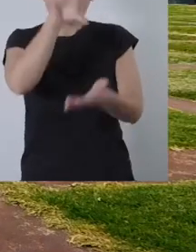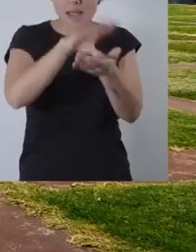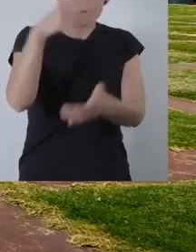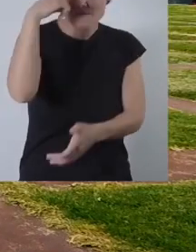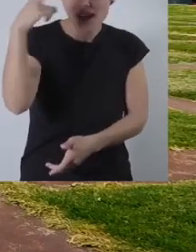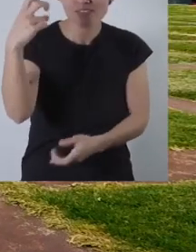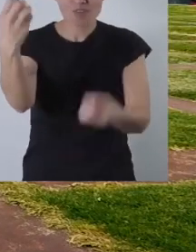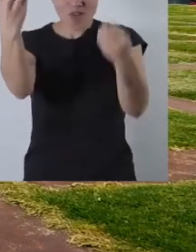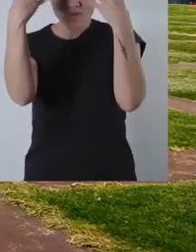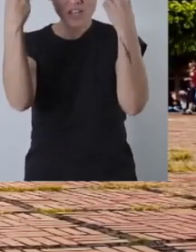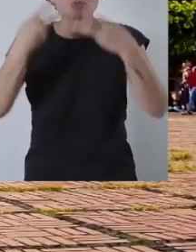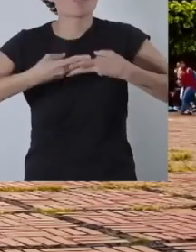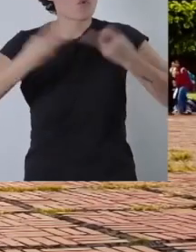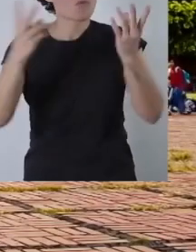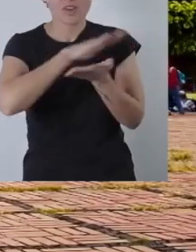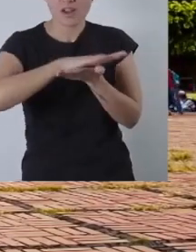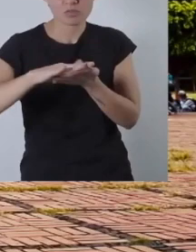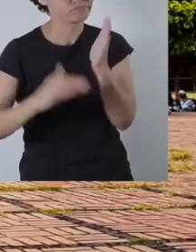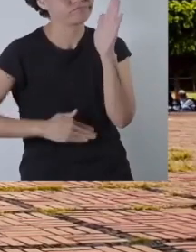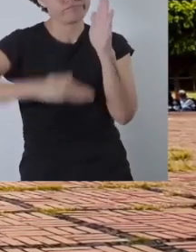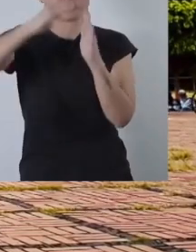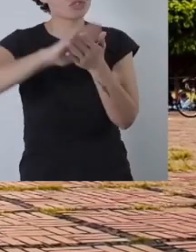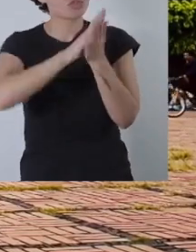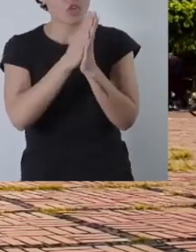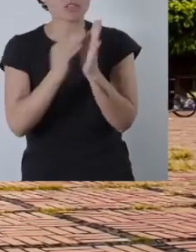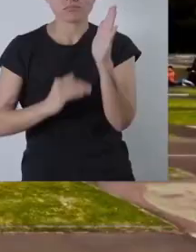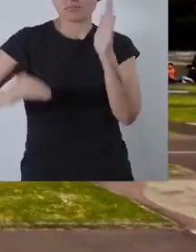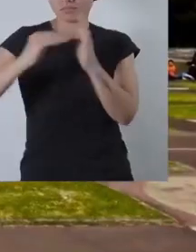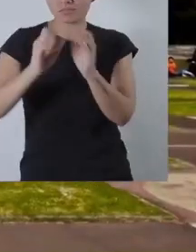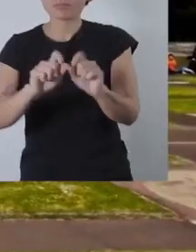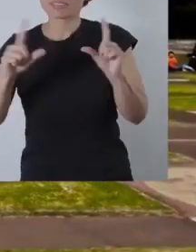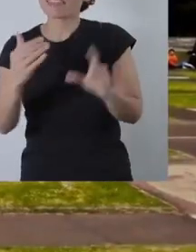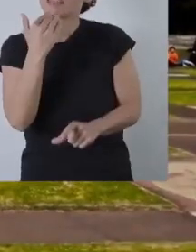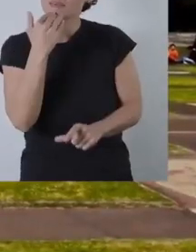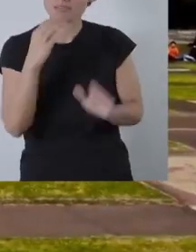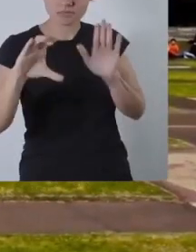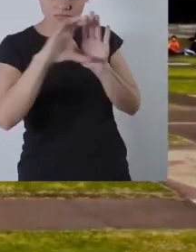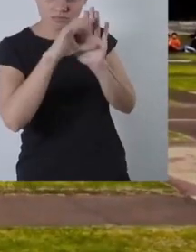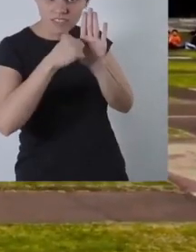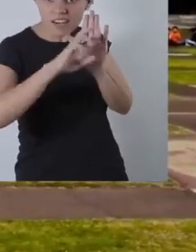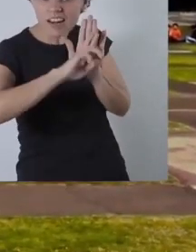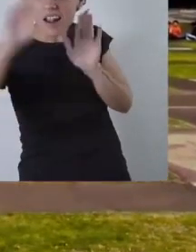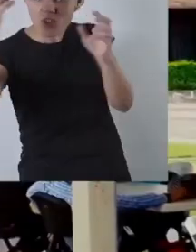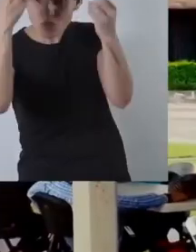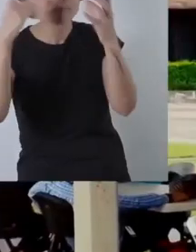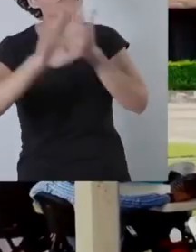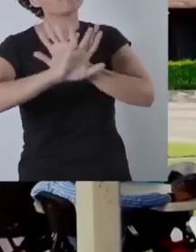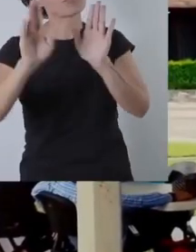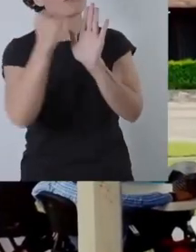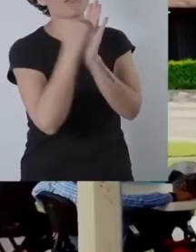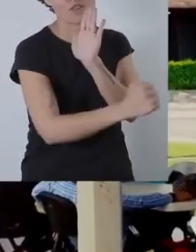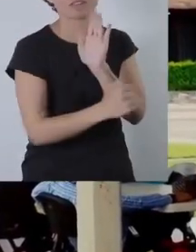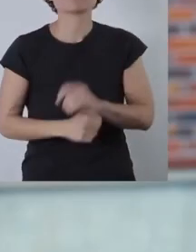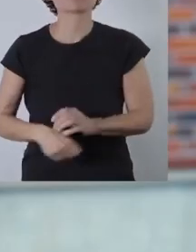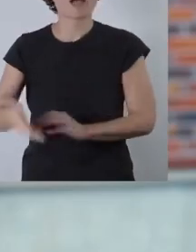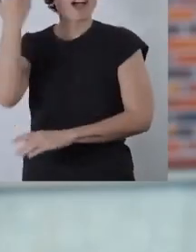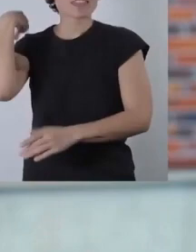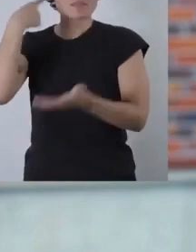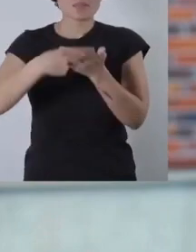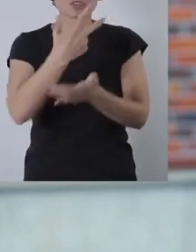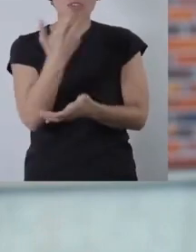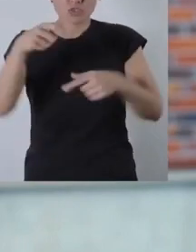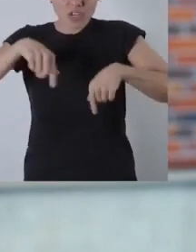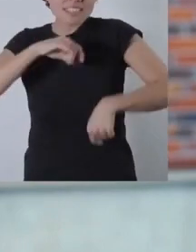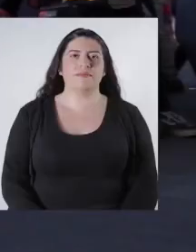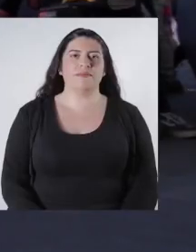En México, la educación es pública y gratuita en todos sus niveles, incluso en los posgrados. Además, es constitucionalmente laica desde el siglo XIX. En